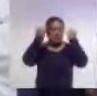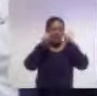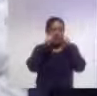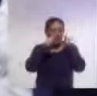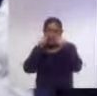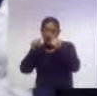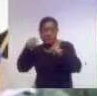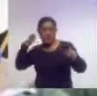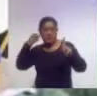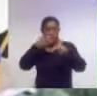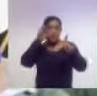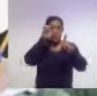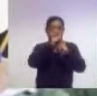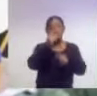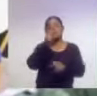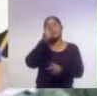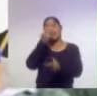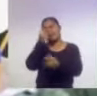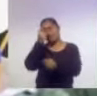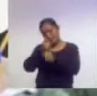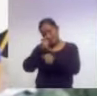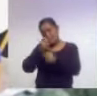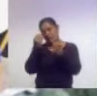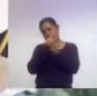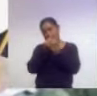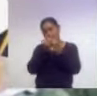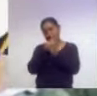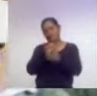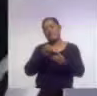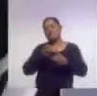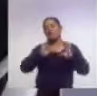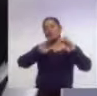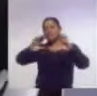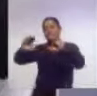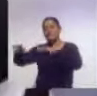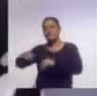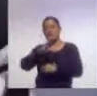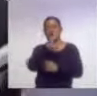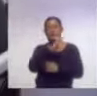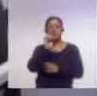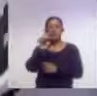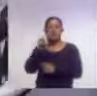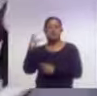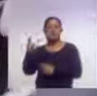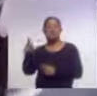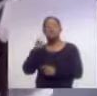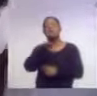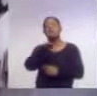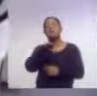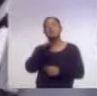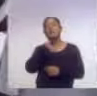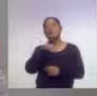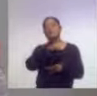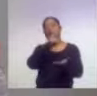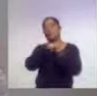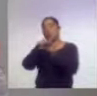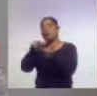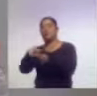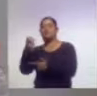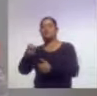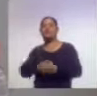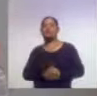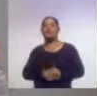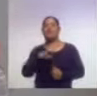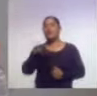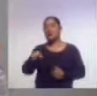los objetivos de la primera capacitación que impartió el Consejo Estatal de Población a 19 instancias municipales del ramo. Así lo destacó la